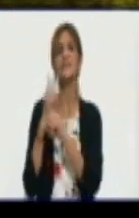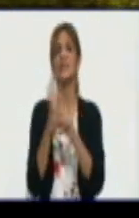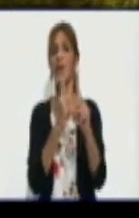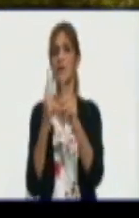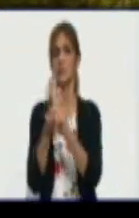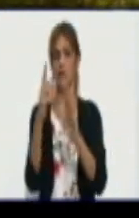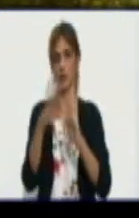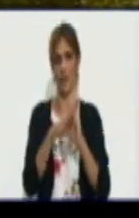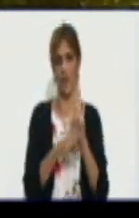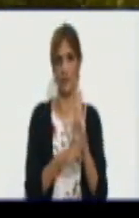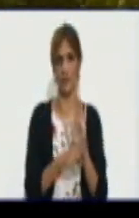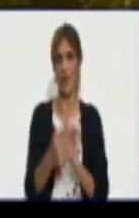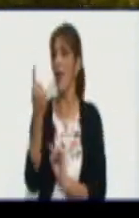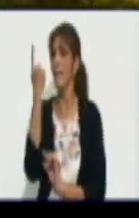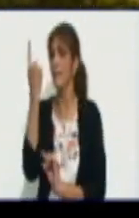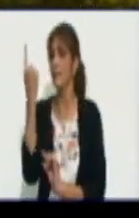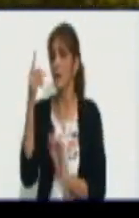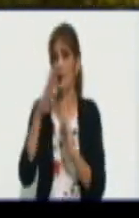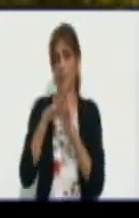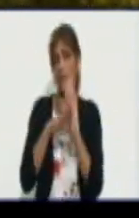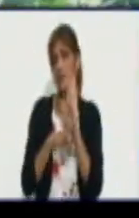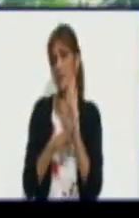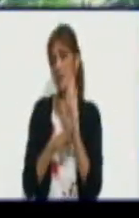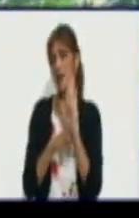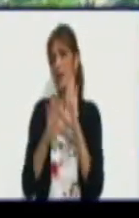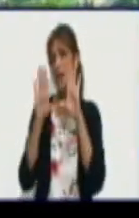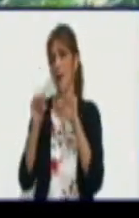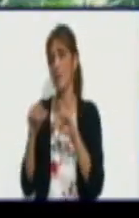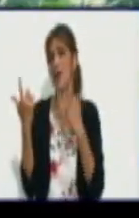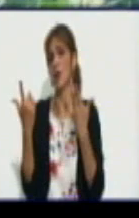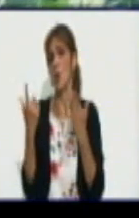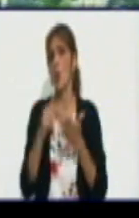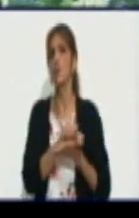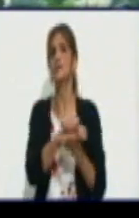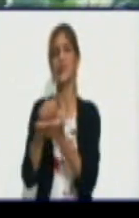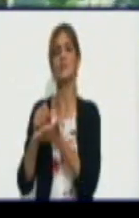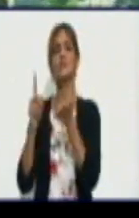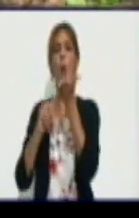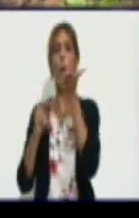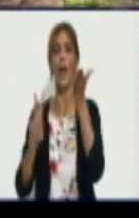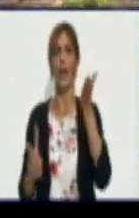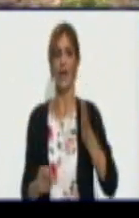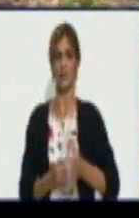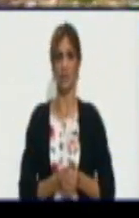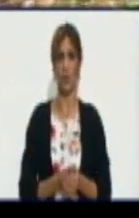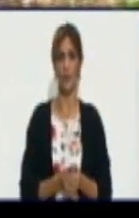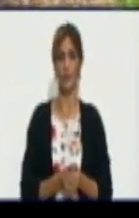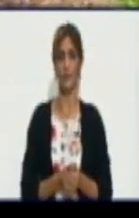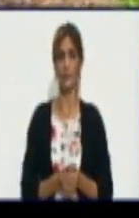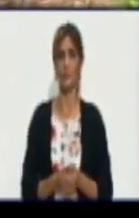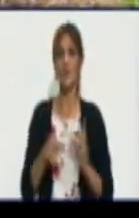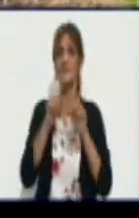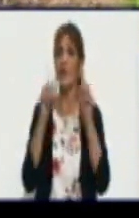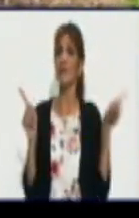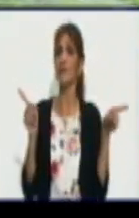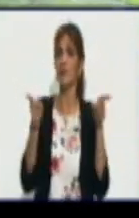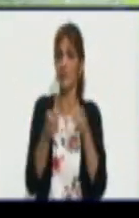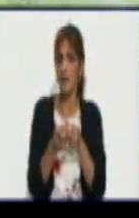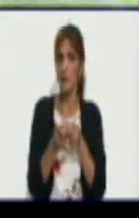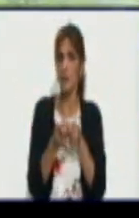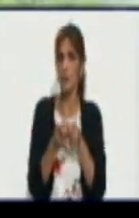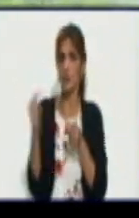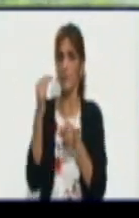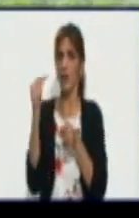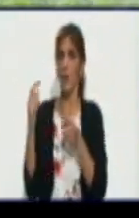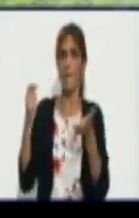Bueno, hay una primera medida que es relacionada a los servicios eléctricos. Se disminuye la tarifa eléctrica en el